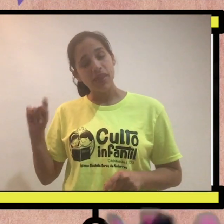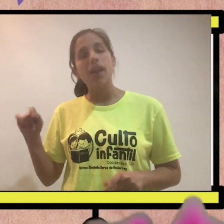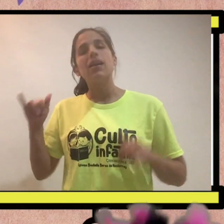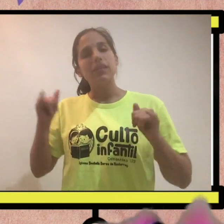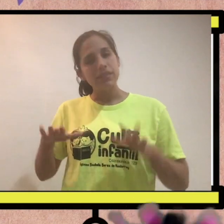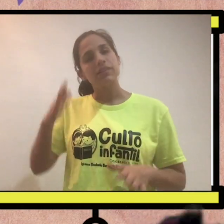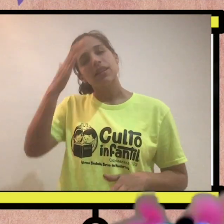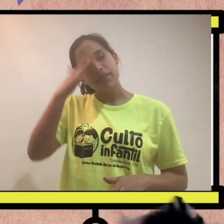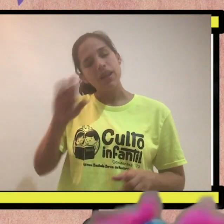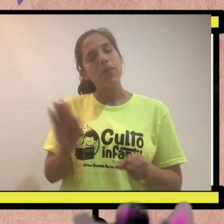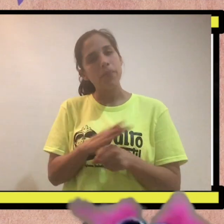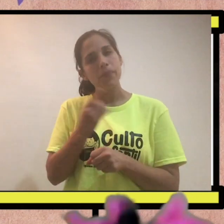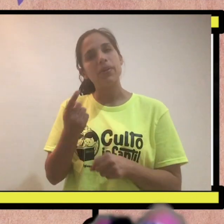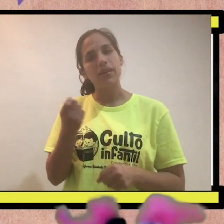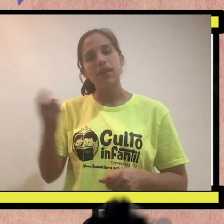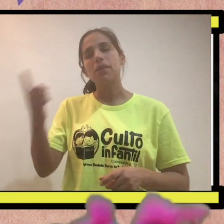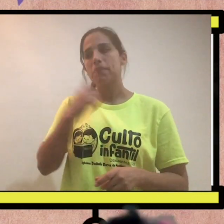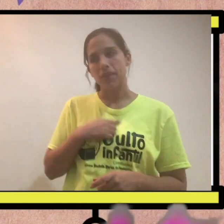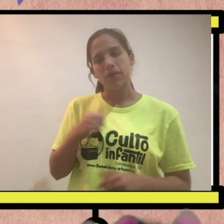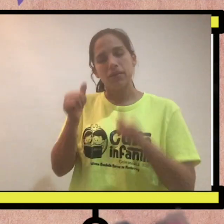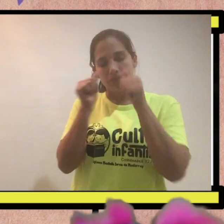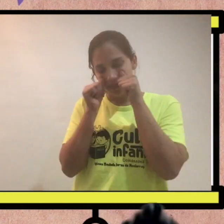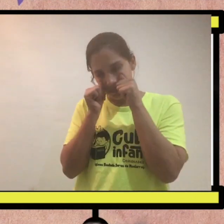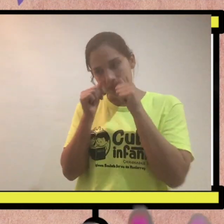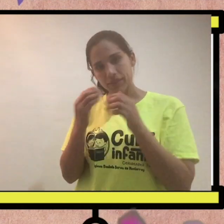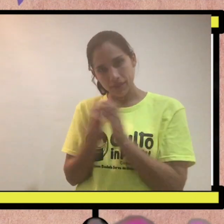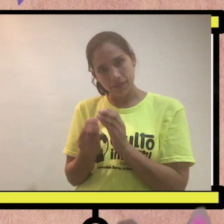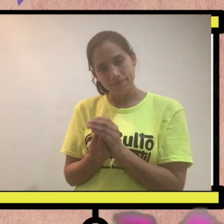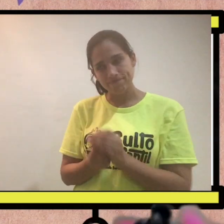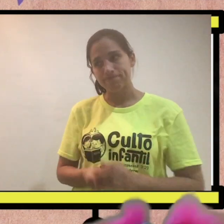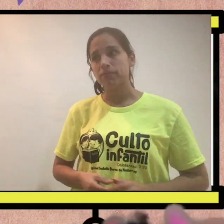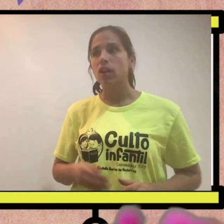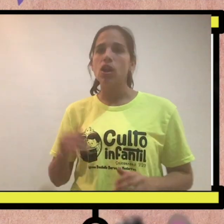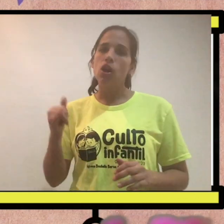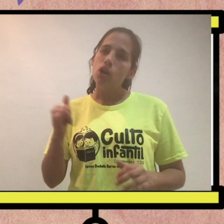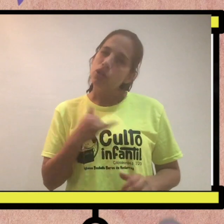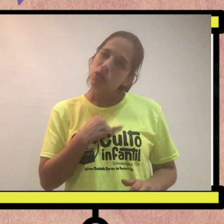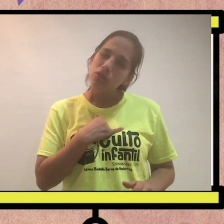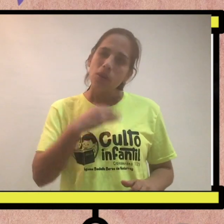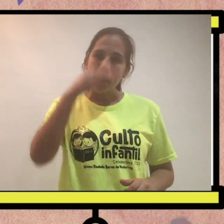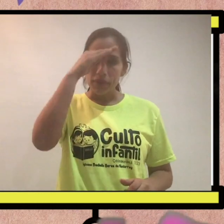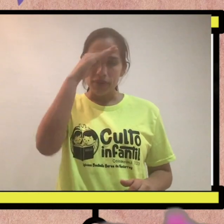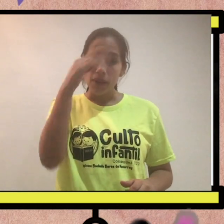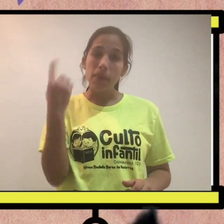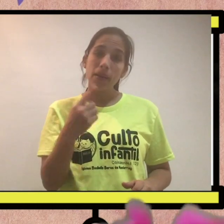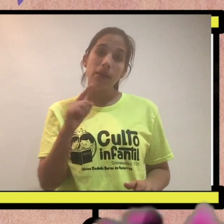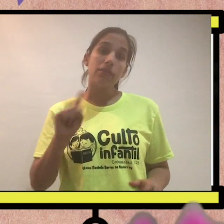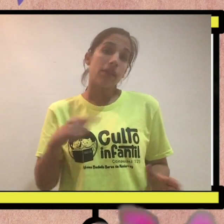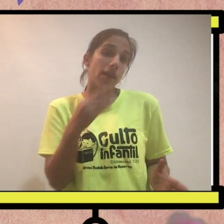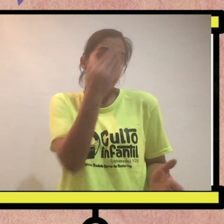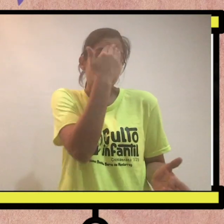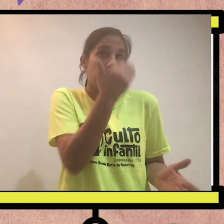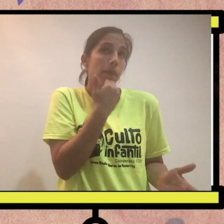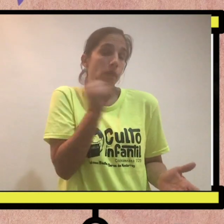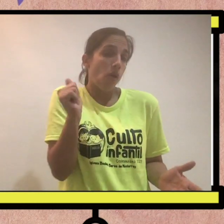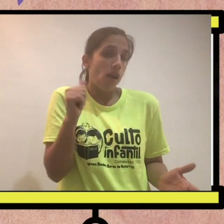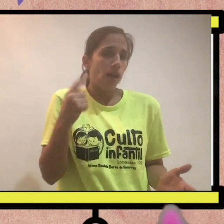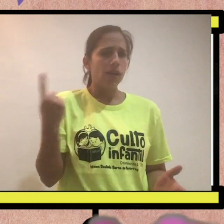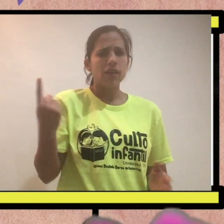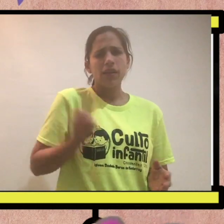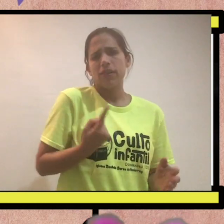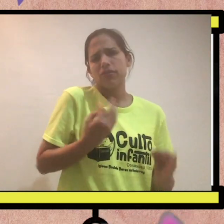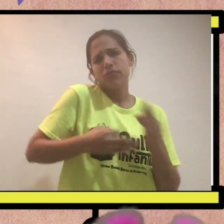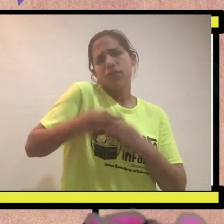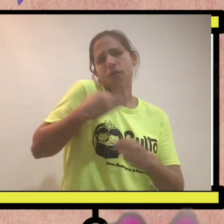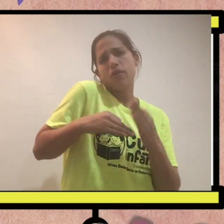Hermana Cendilla, sé por qué me dijo que pusiera mucha atención en clase. Yo de verdad pensaba que ser el popular, perdón,